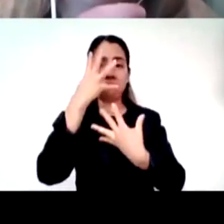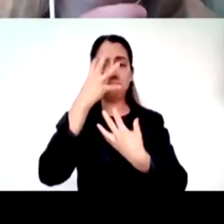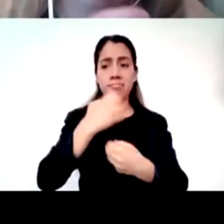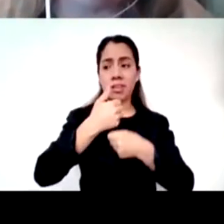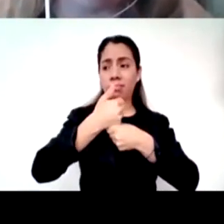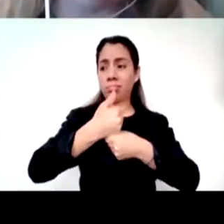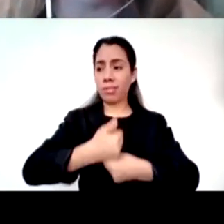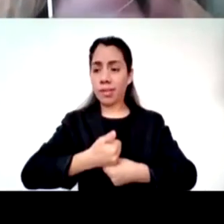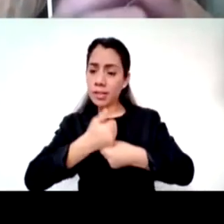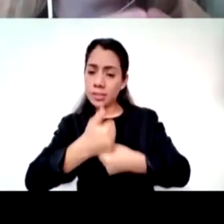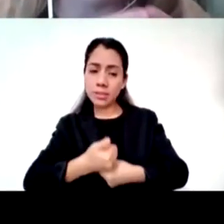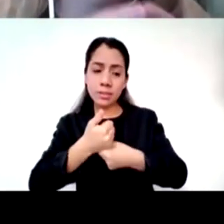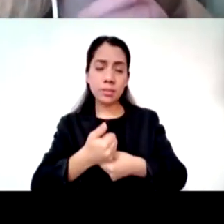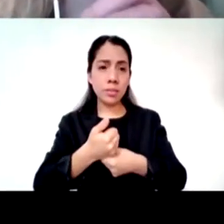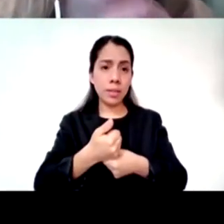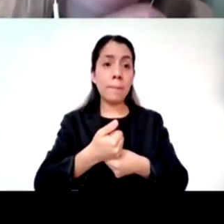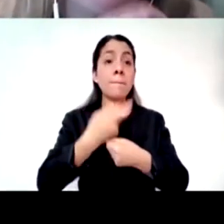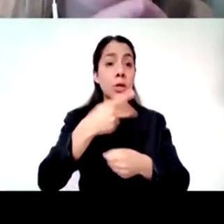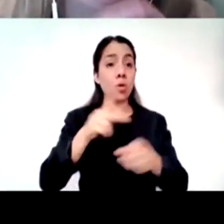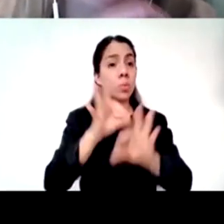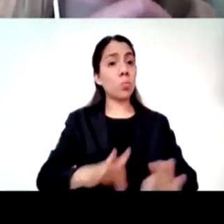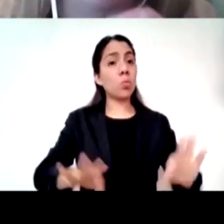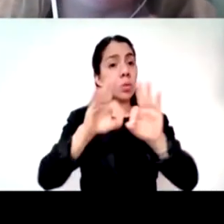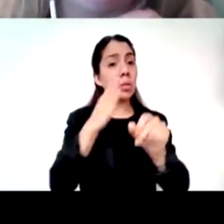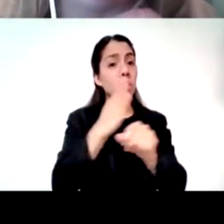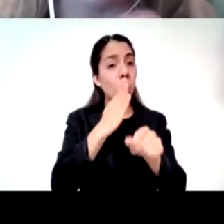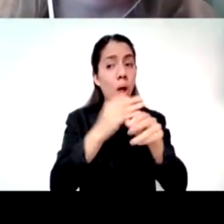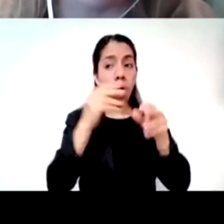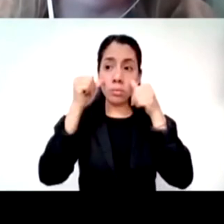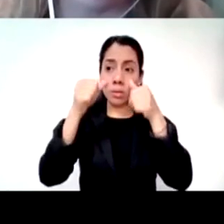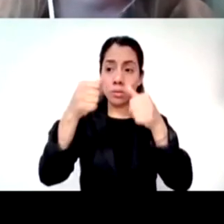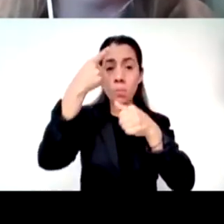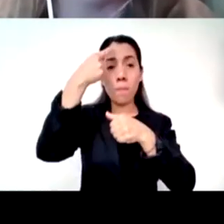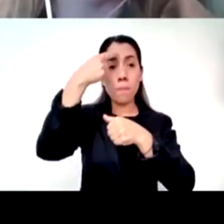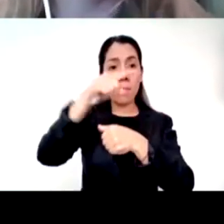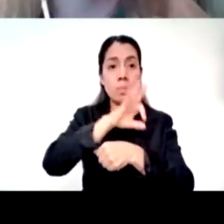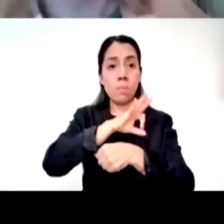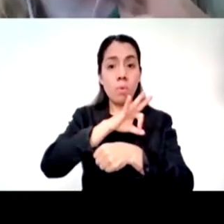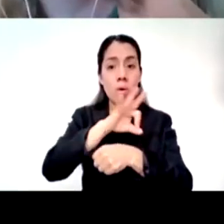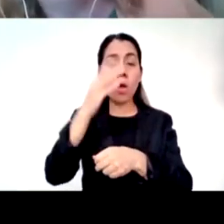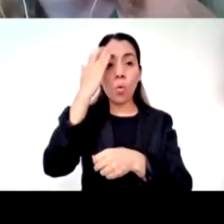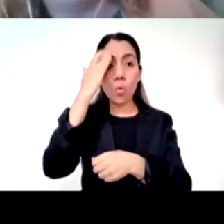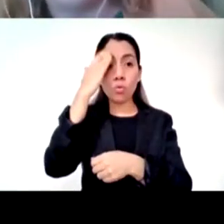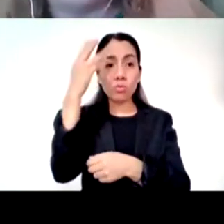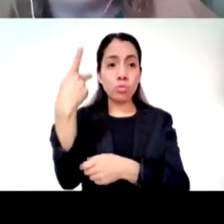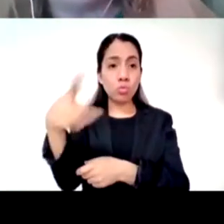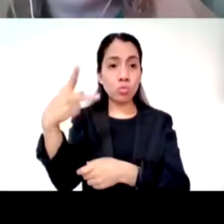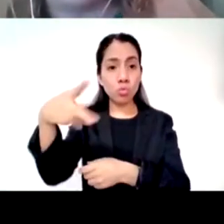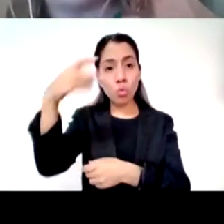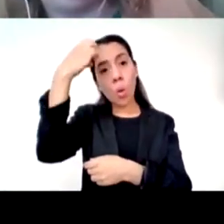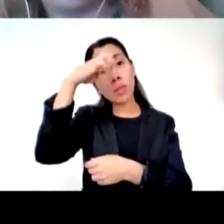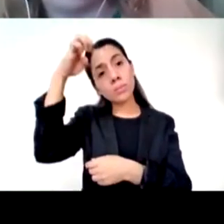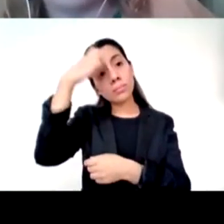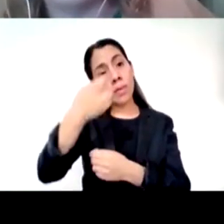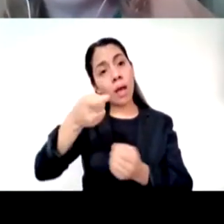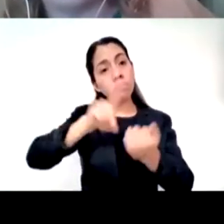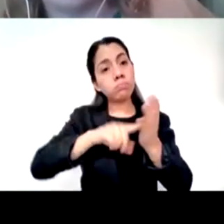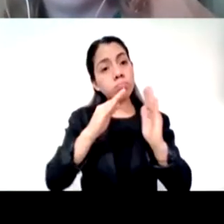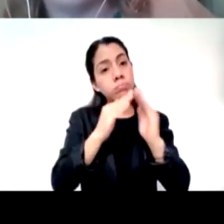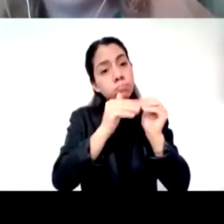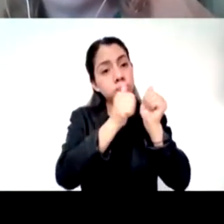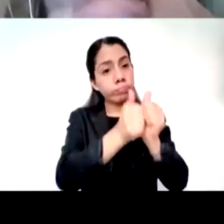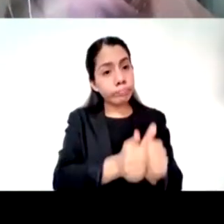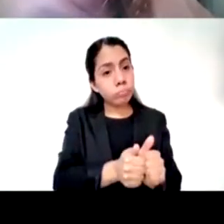esa voz en un momento histórico ¿no? que estamos enfrentando todos luego darle un